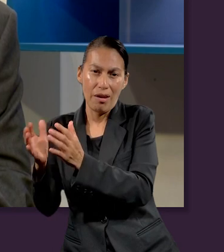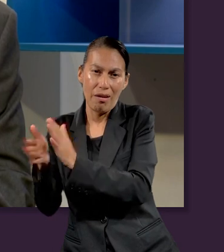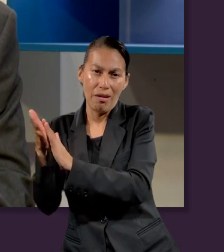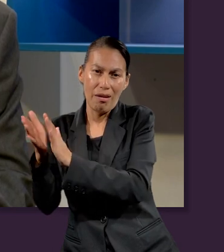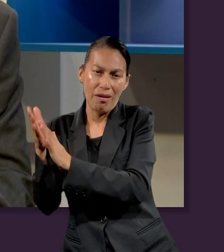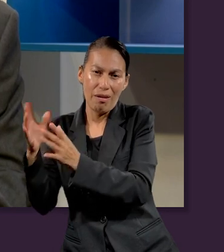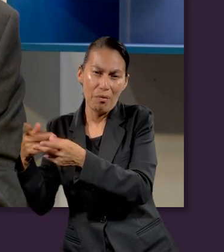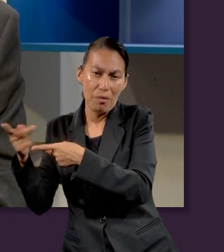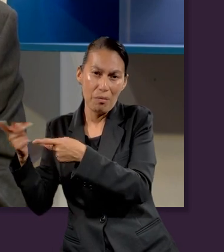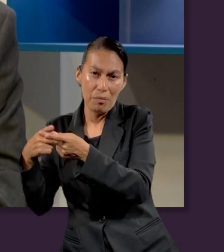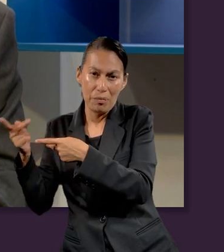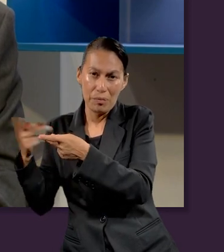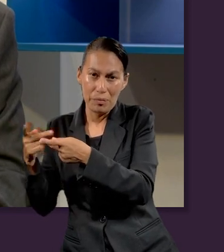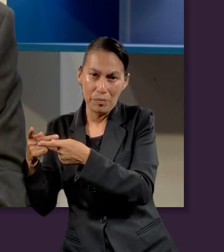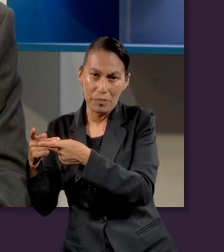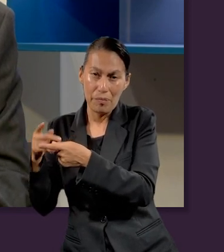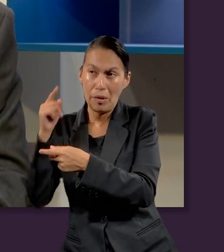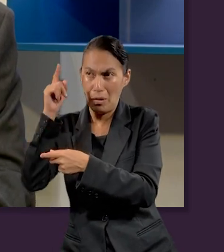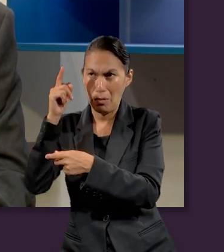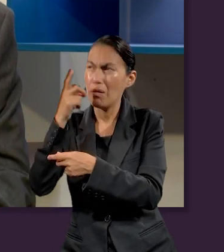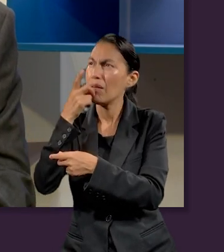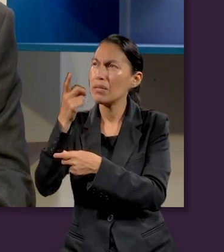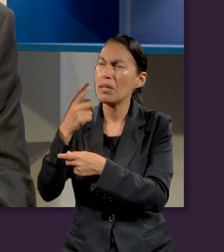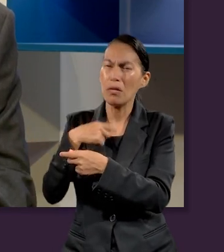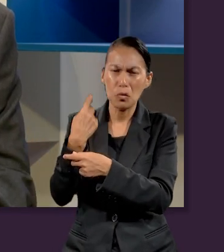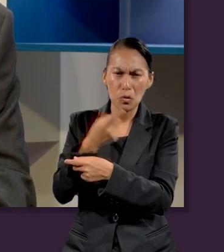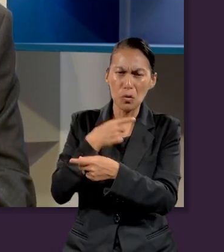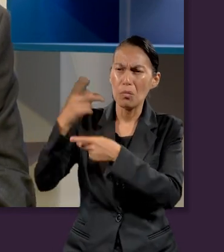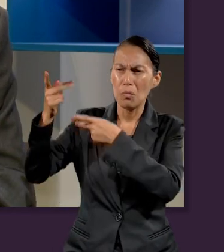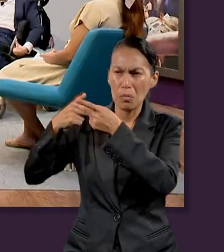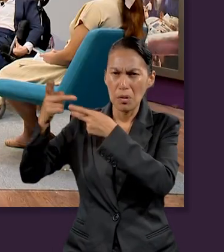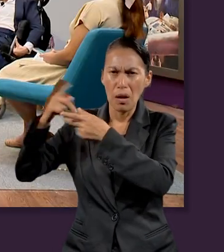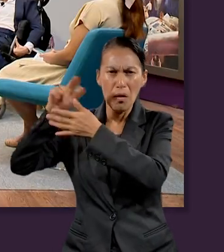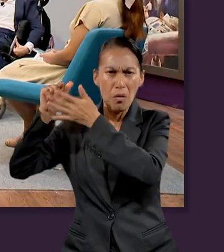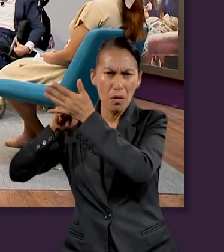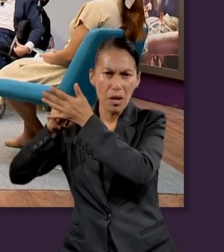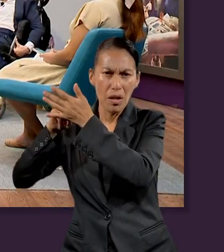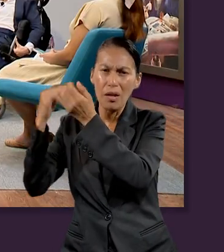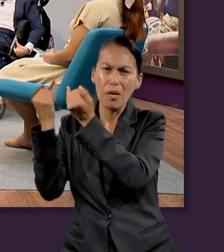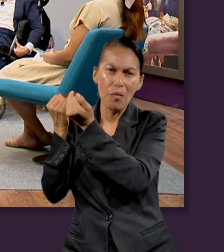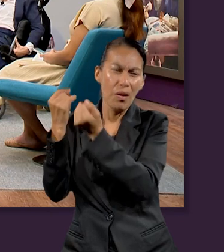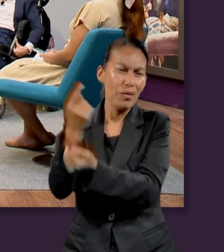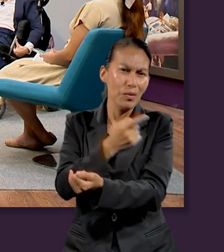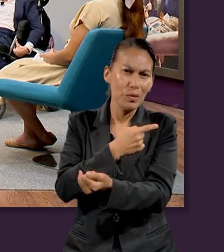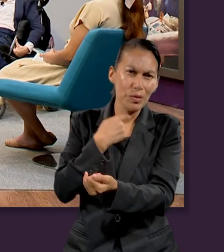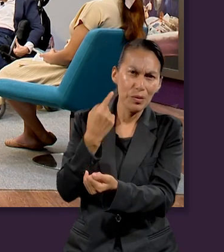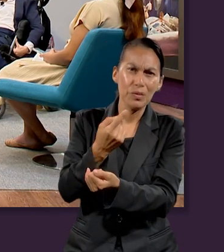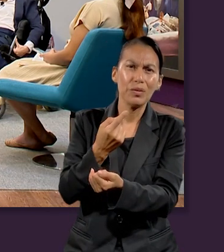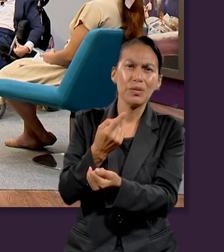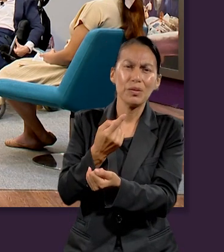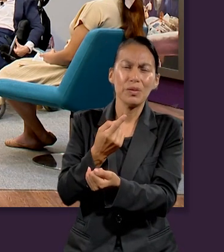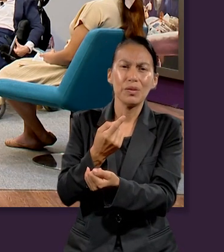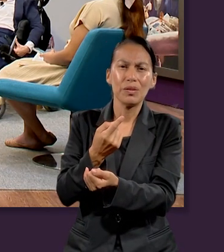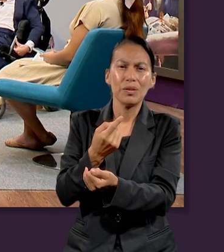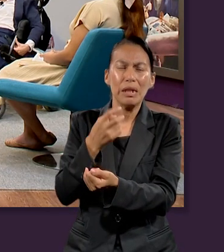si bien es cierto que Él ha ido a prepararnos un lugar, pues, también podemos disfrutar ya de ese